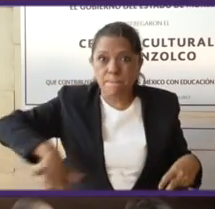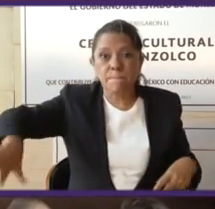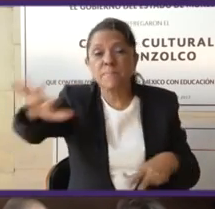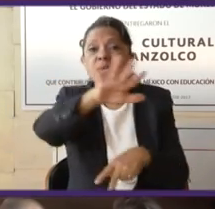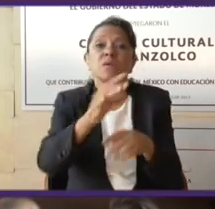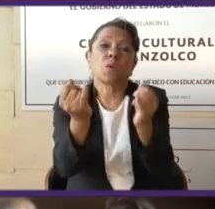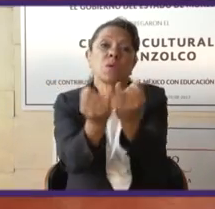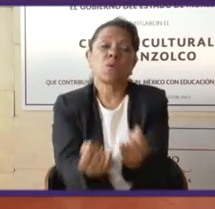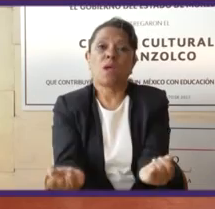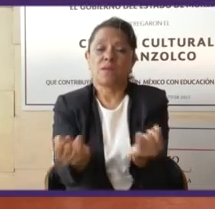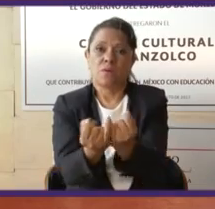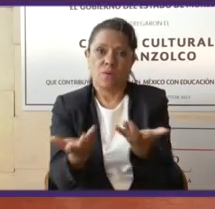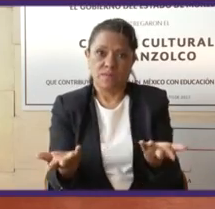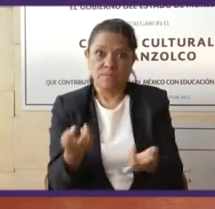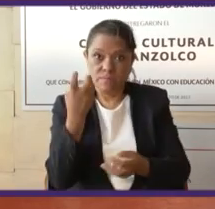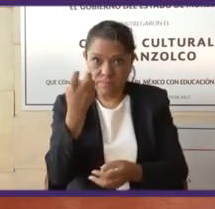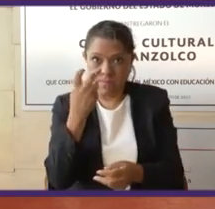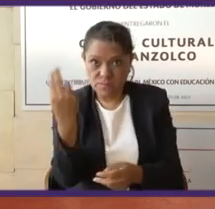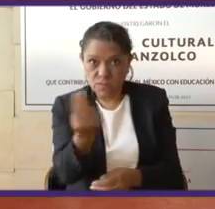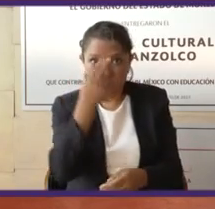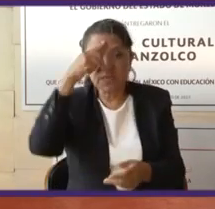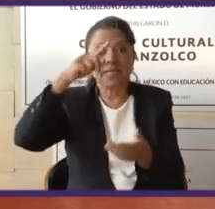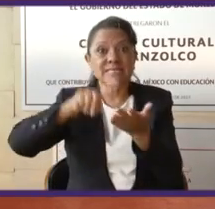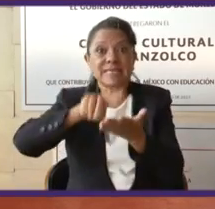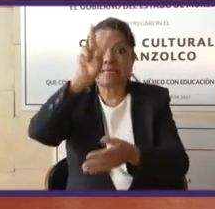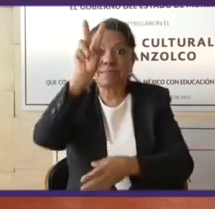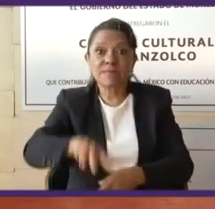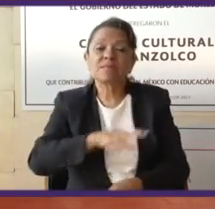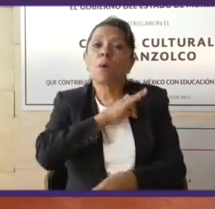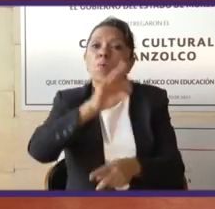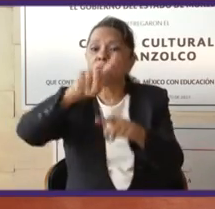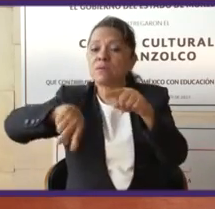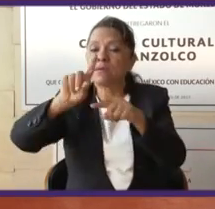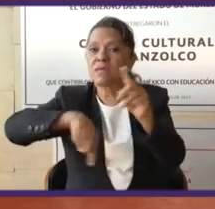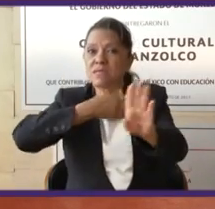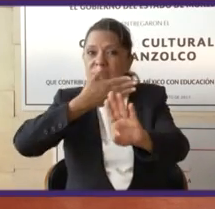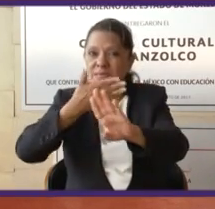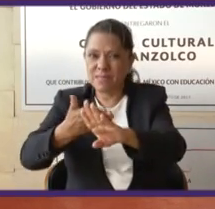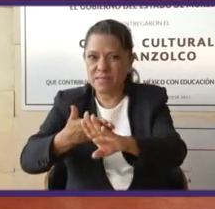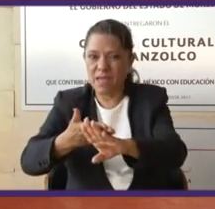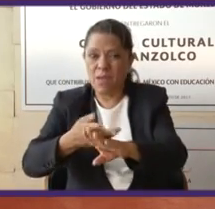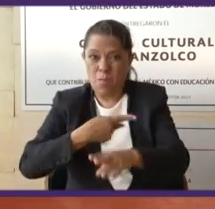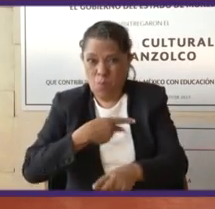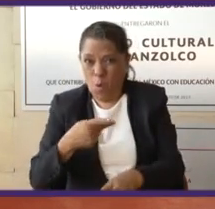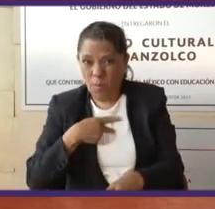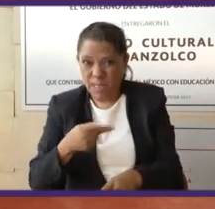¿Ustedes creen que realmente se puede combatir la pobreza con este sistema de salarios?